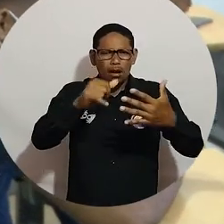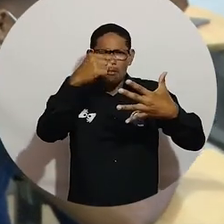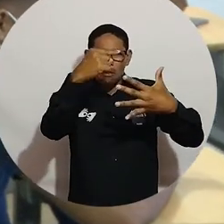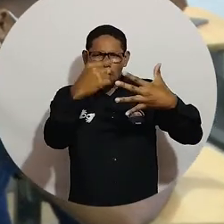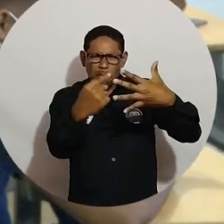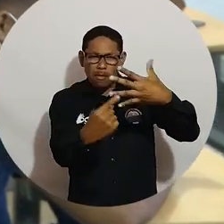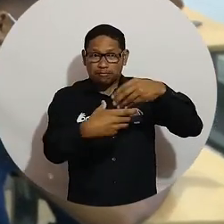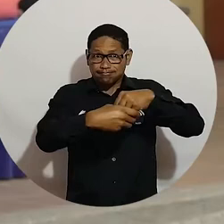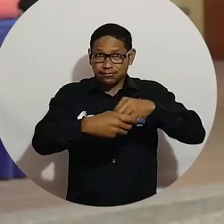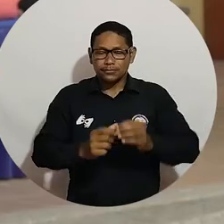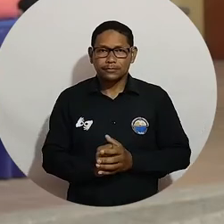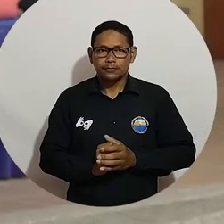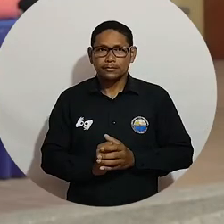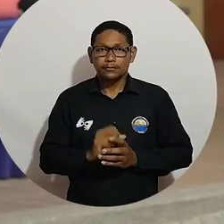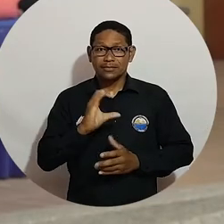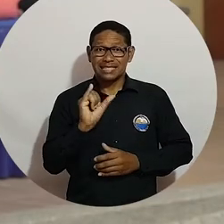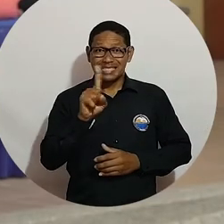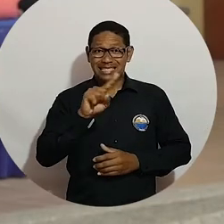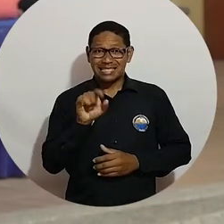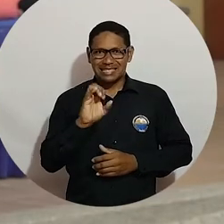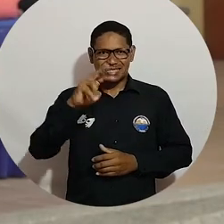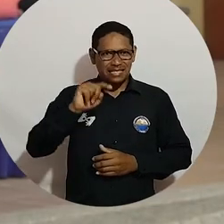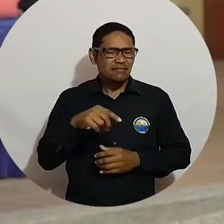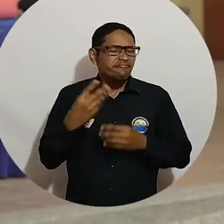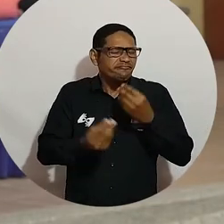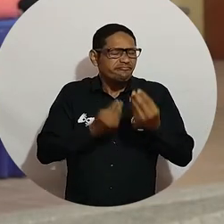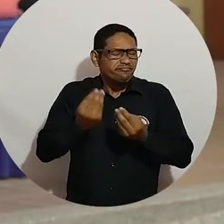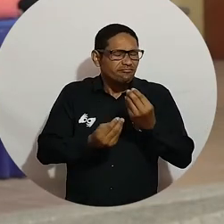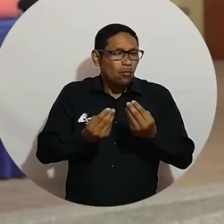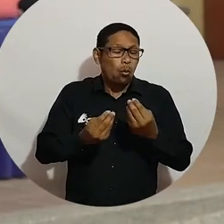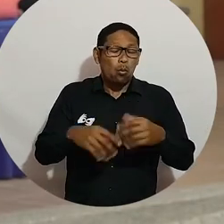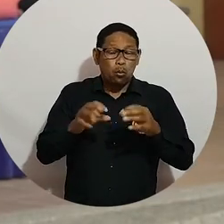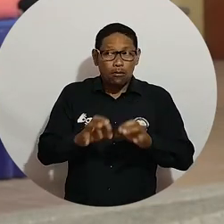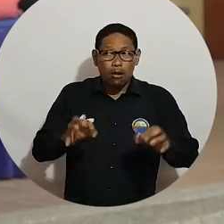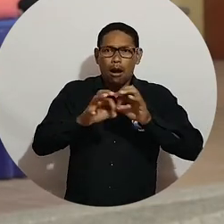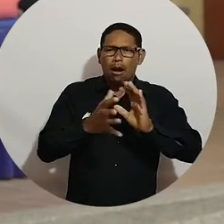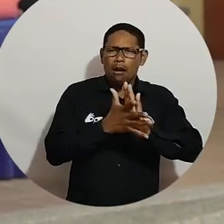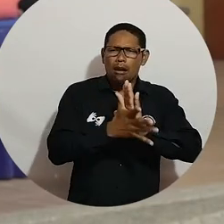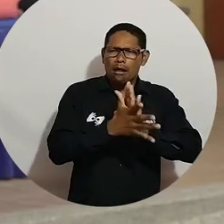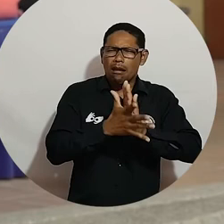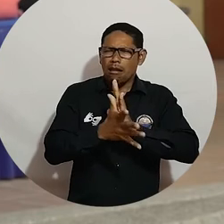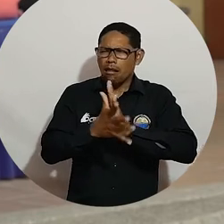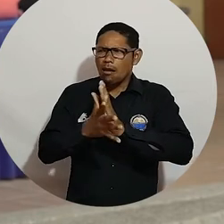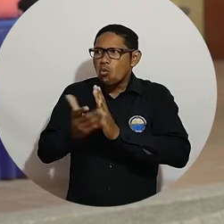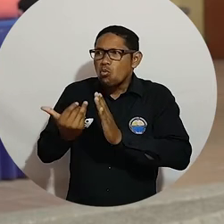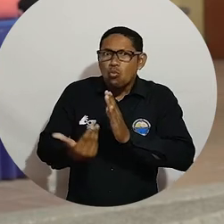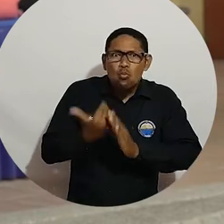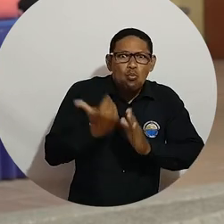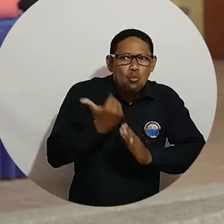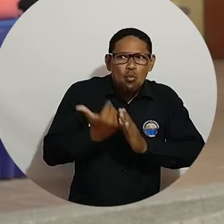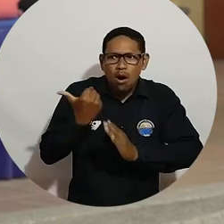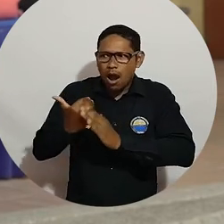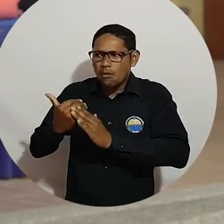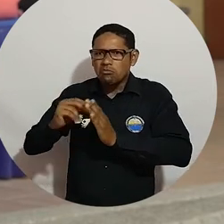es la interdisciplinaridad. Inces e Ingeniería de lo que buscan es comunicar todos esos avances de